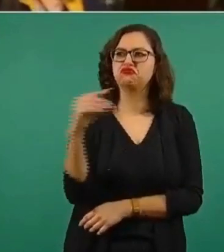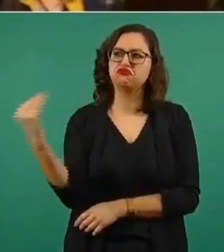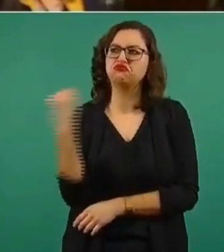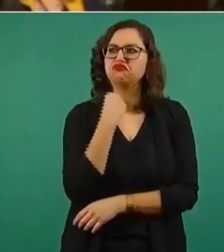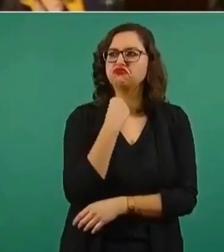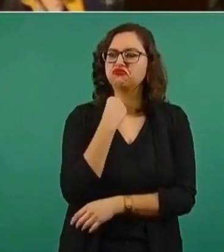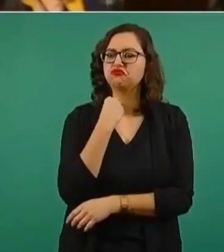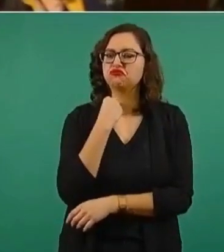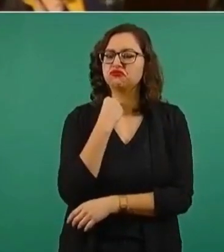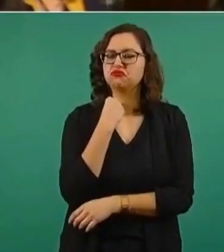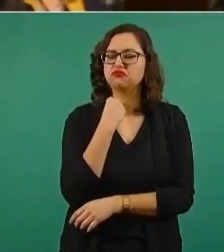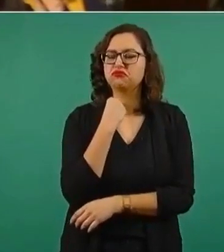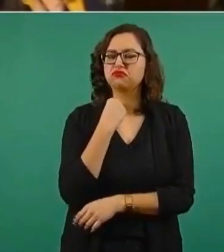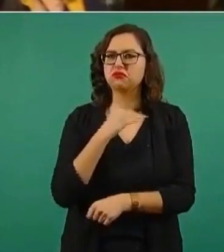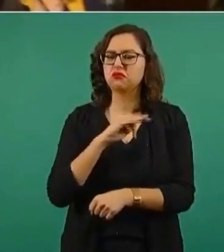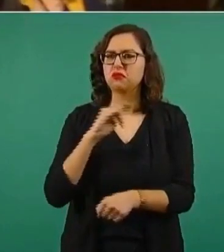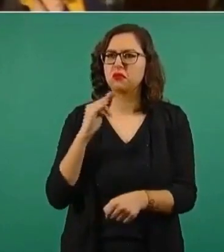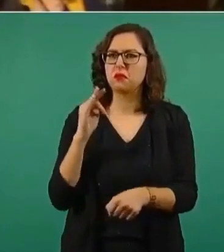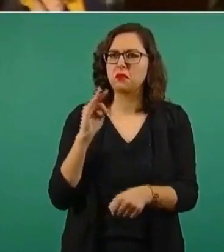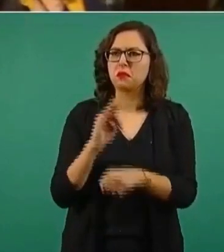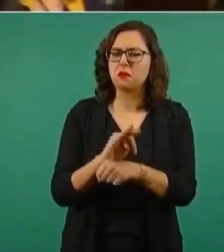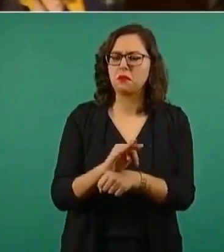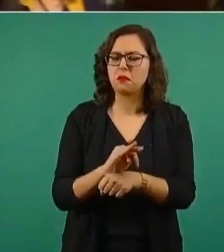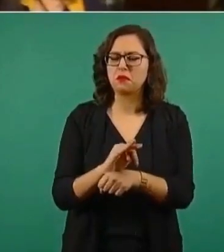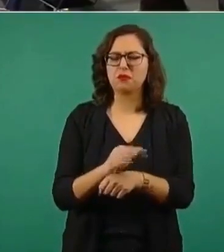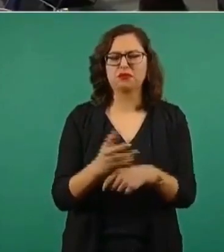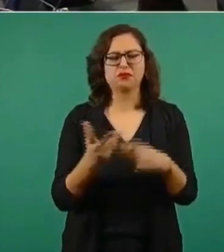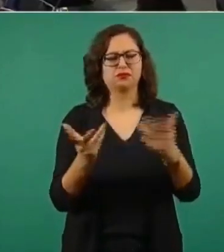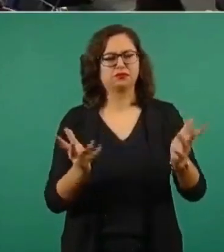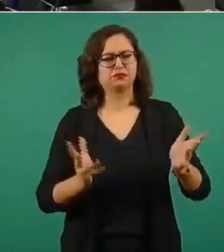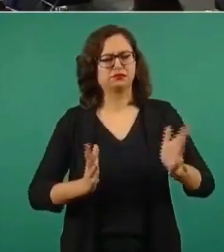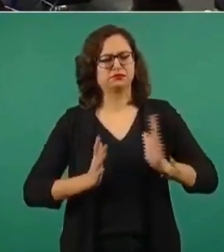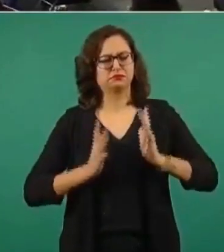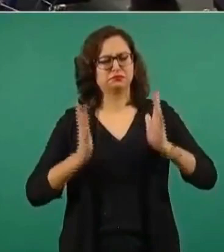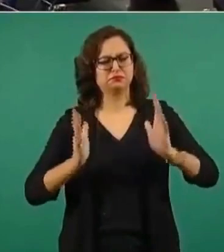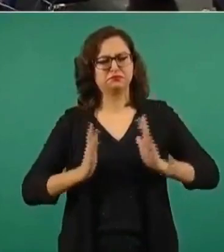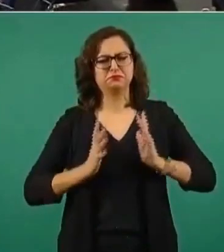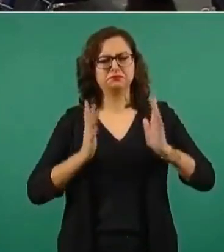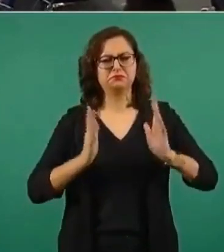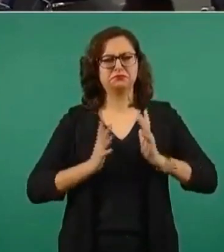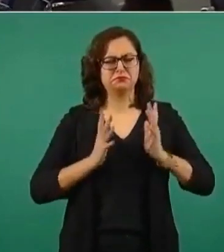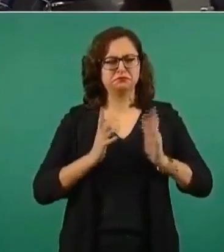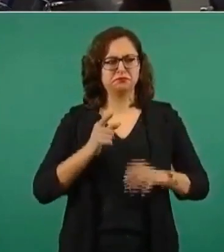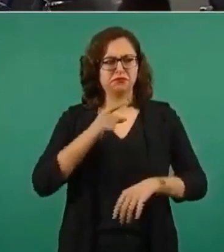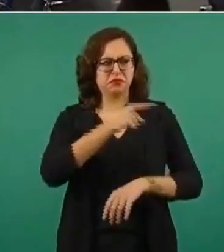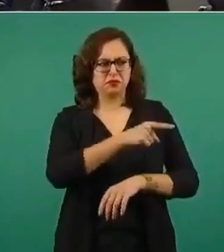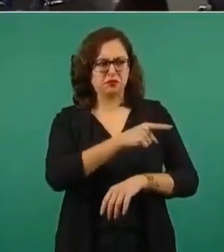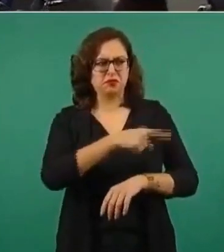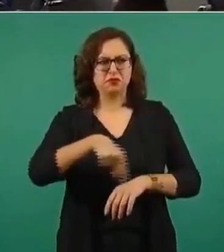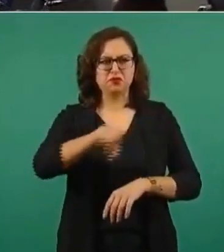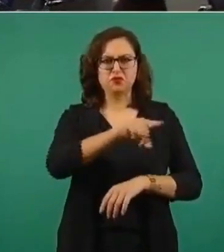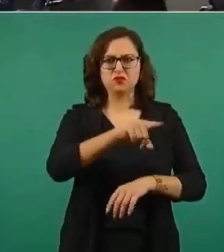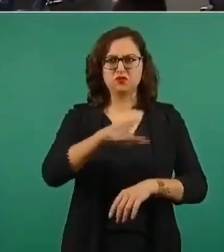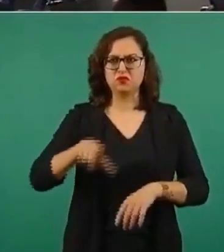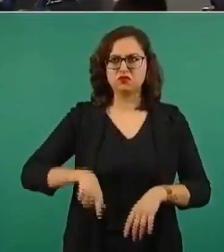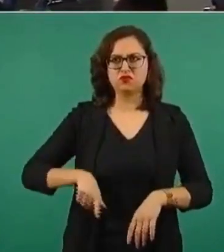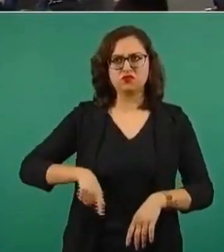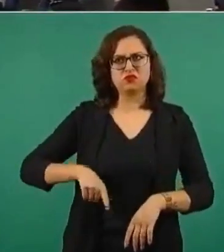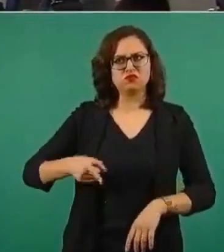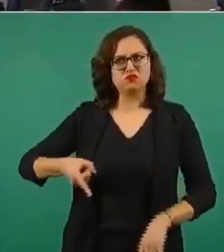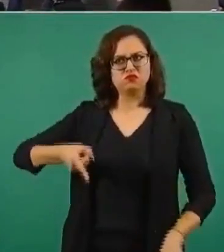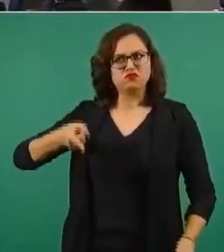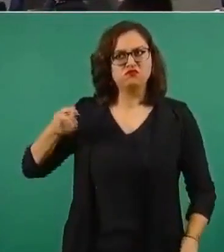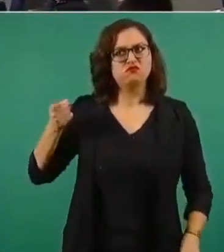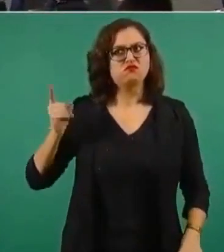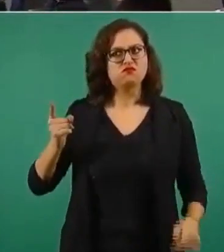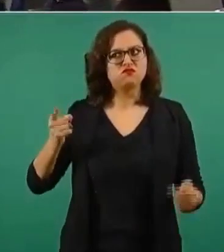sorprende mucho a estas amenazas que hacen estas mineras al Estado mexicano. Este tema se lo